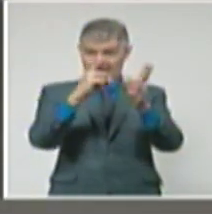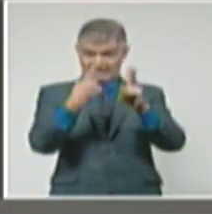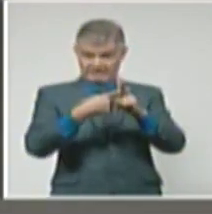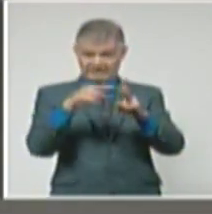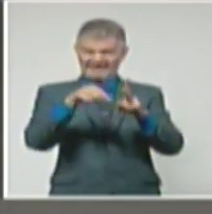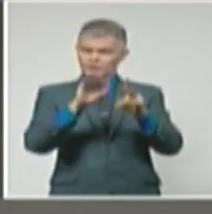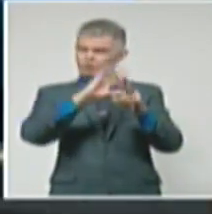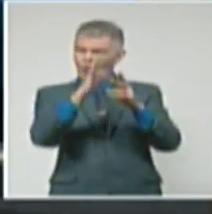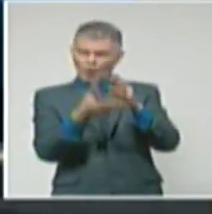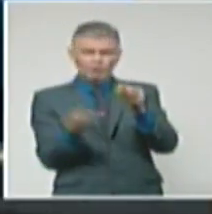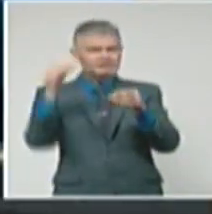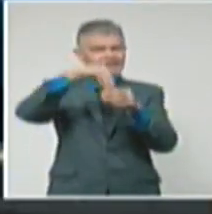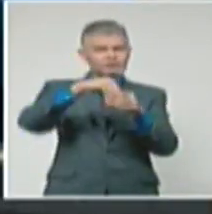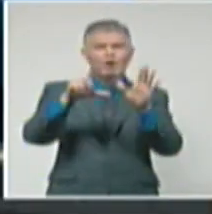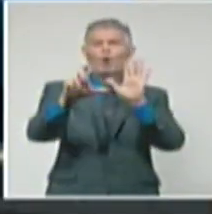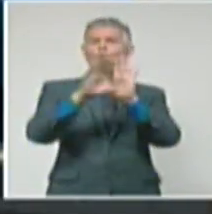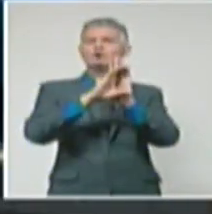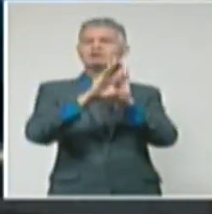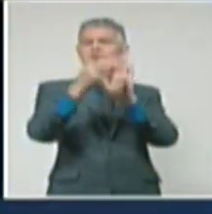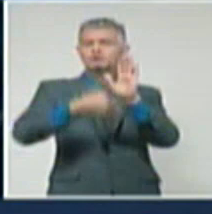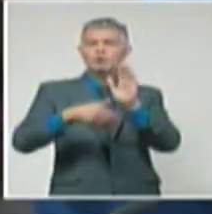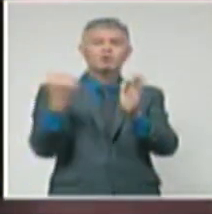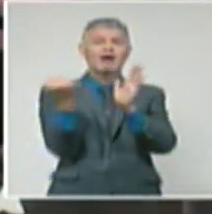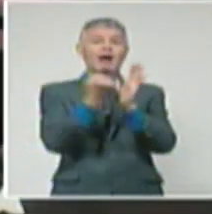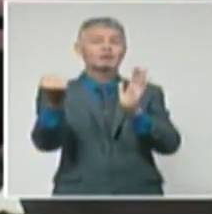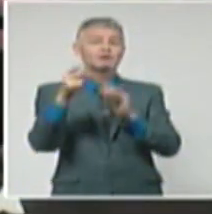Constitución aprobada en 2019.